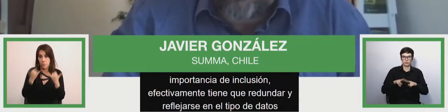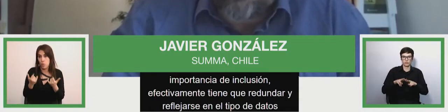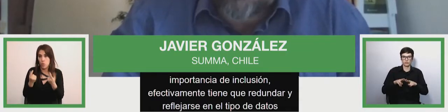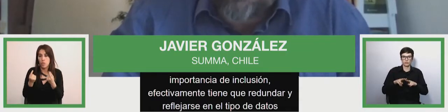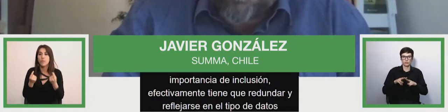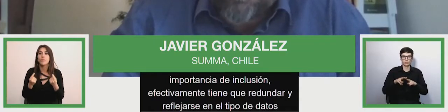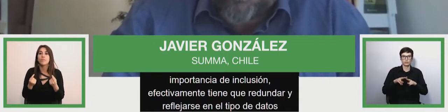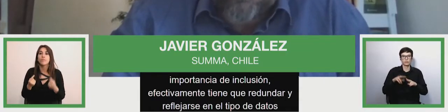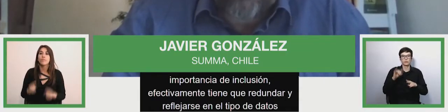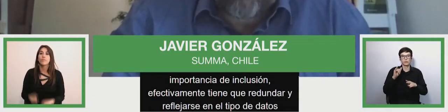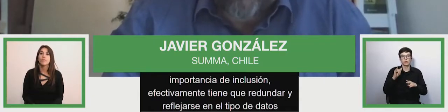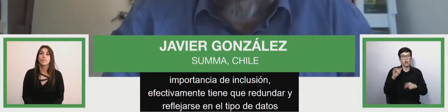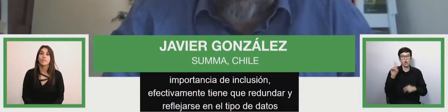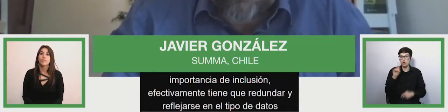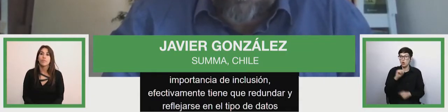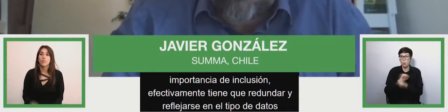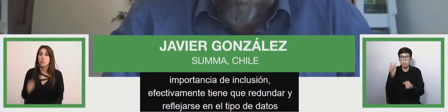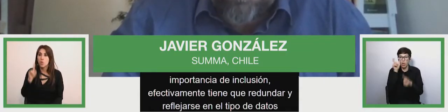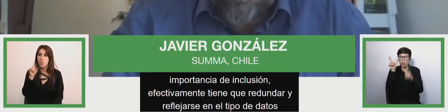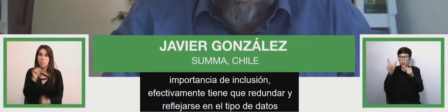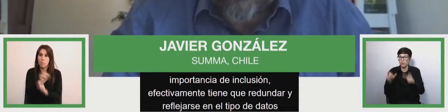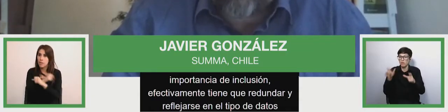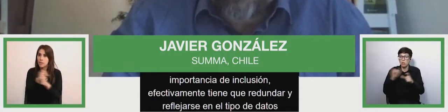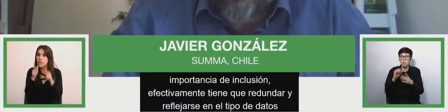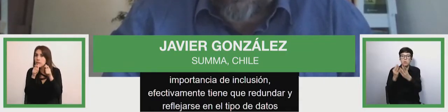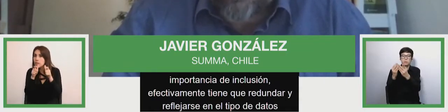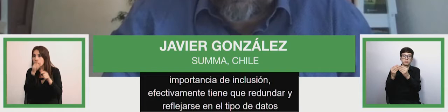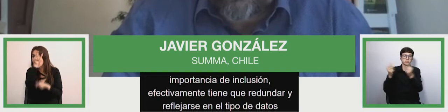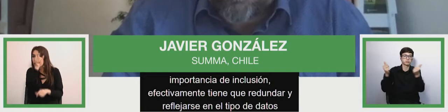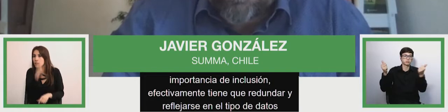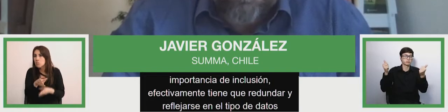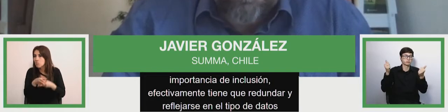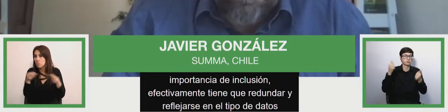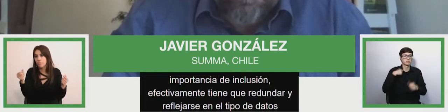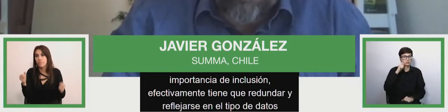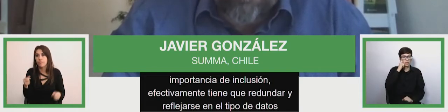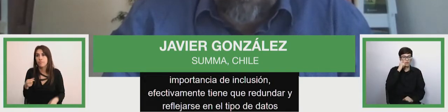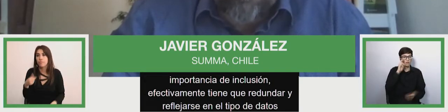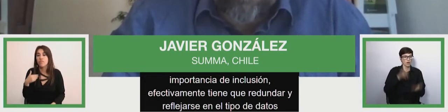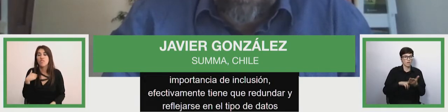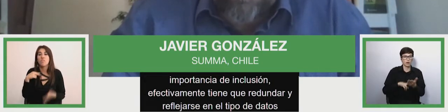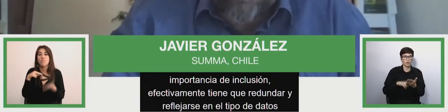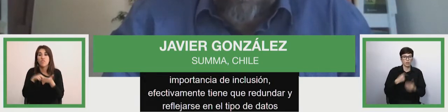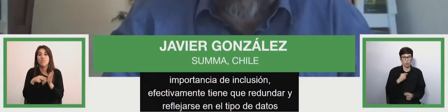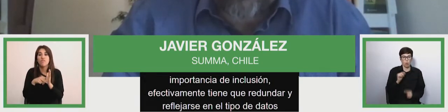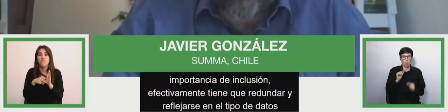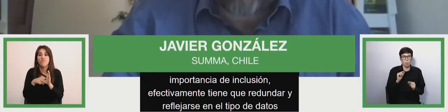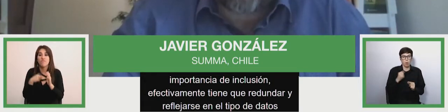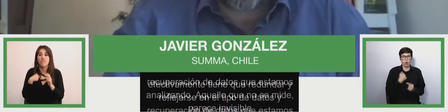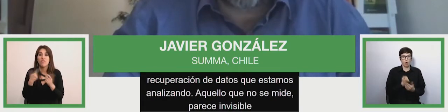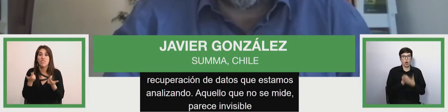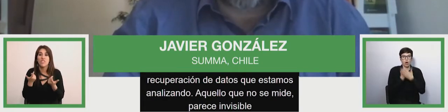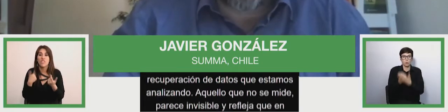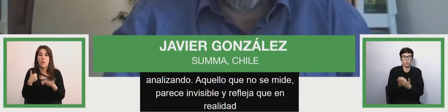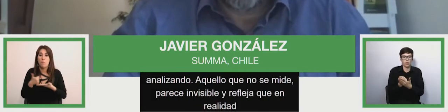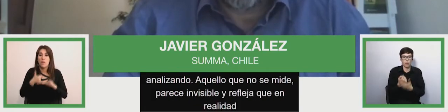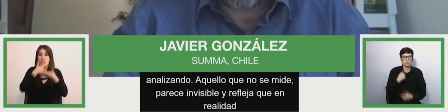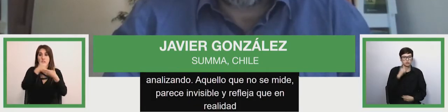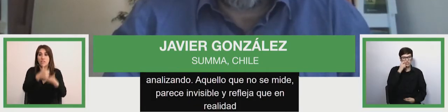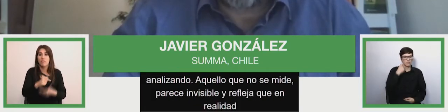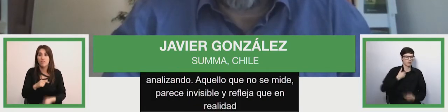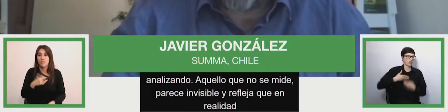que no se mide pasa a ser invisible y refleja que en realidad es poco lo que, digamos, nos importa.